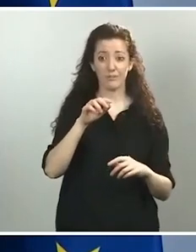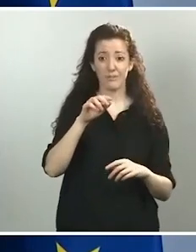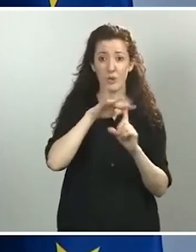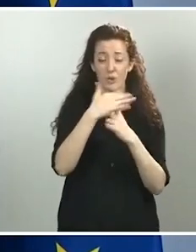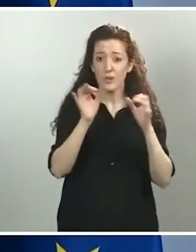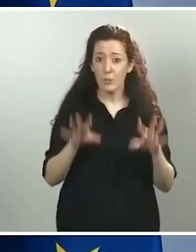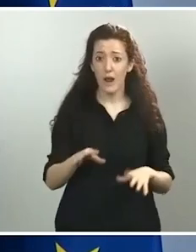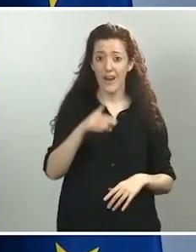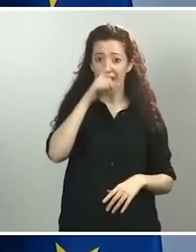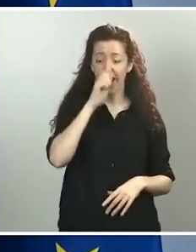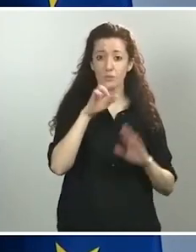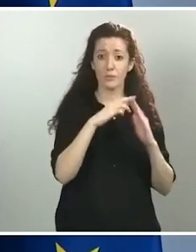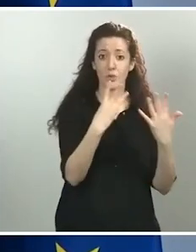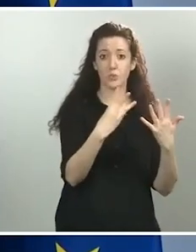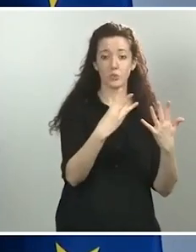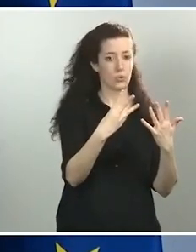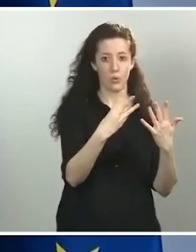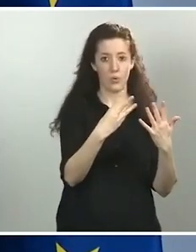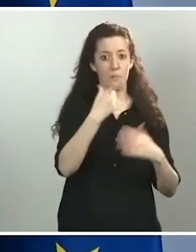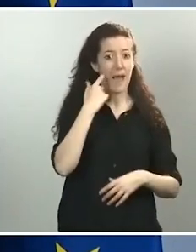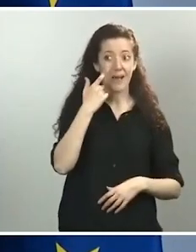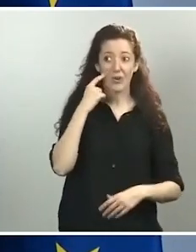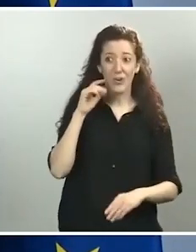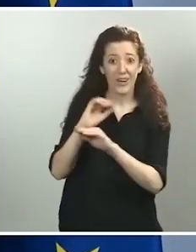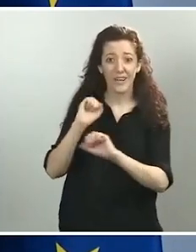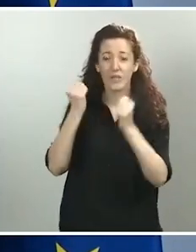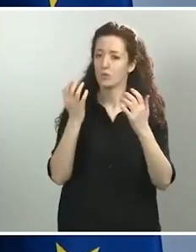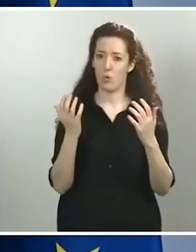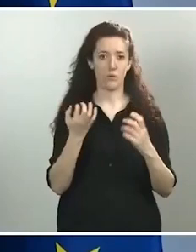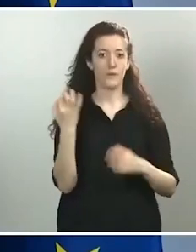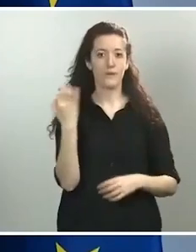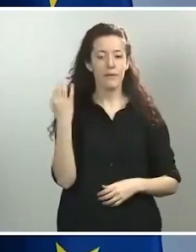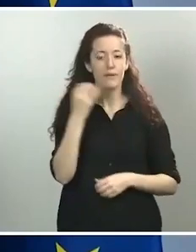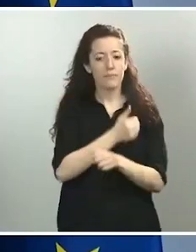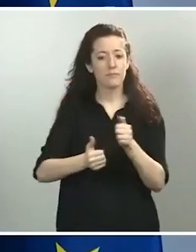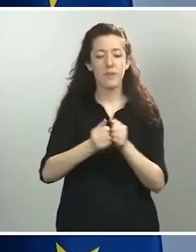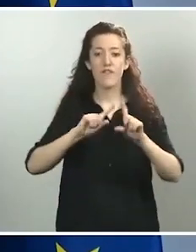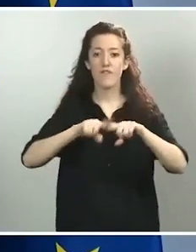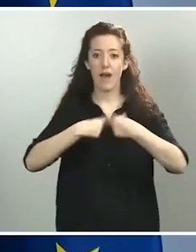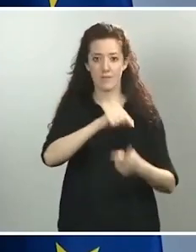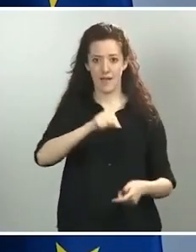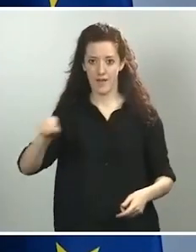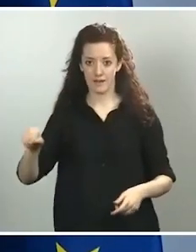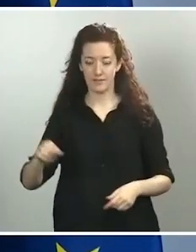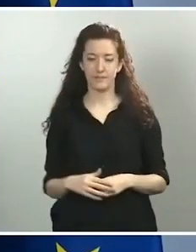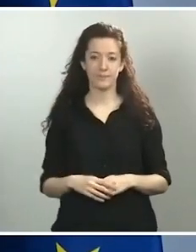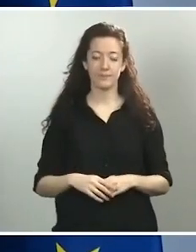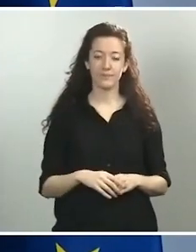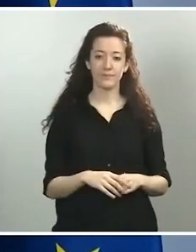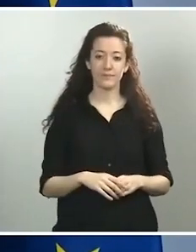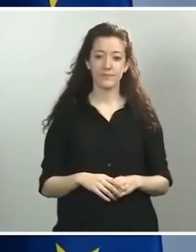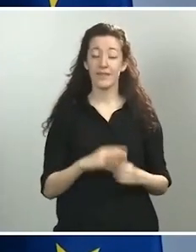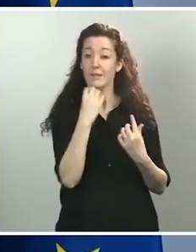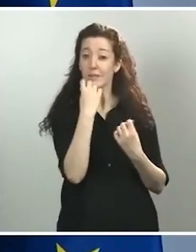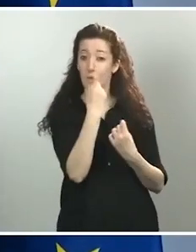rescatando a las familias de nuestro país. Respecto a la pregunta que usted hacía, es evidente que no comunicamos bien,